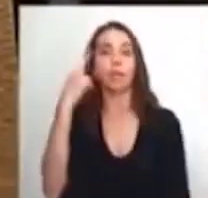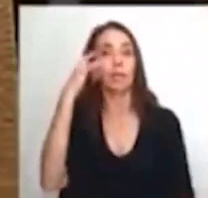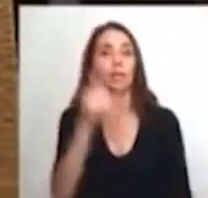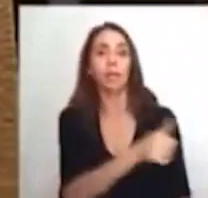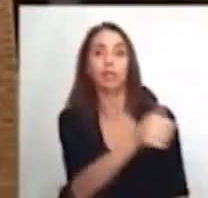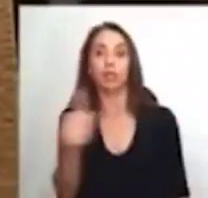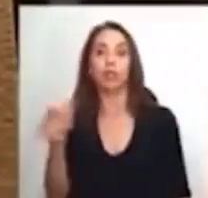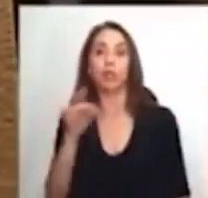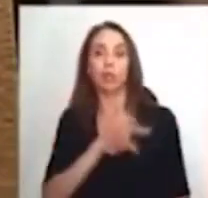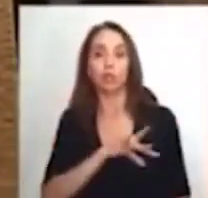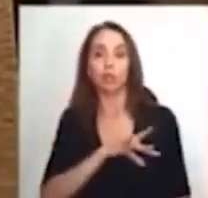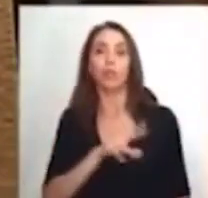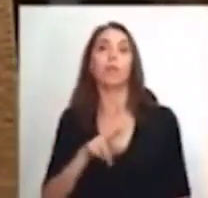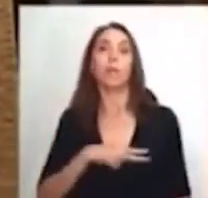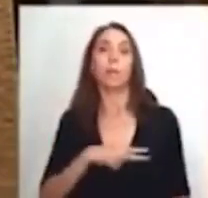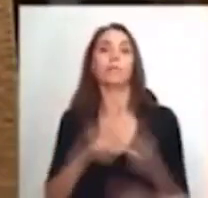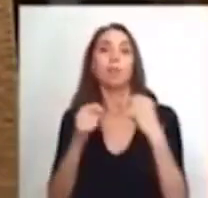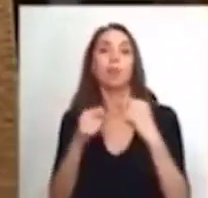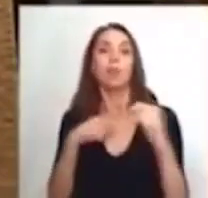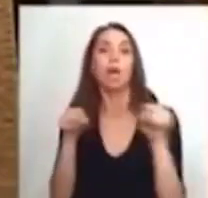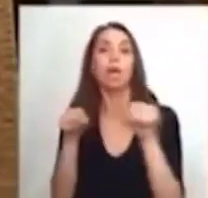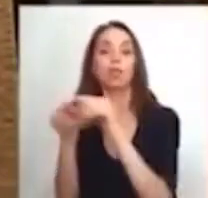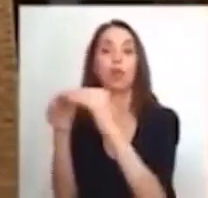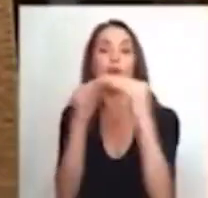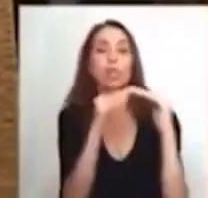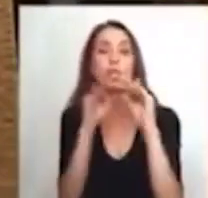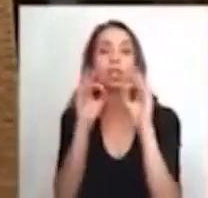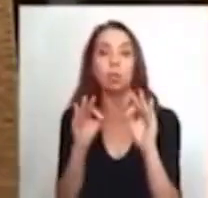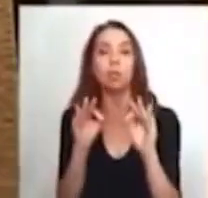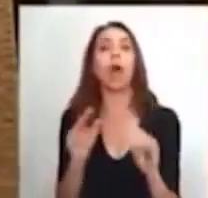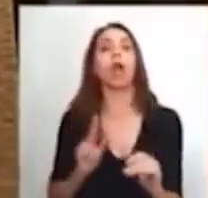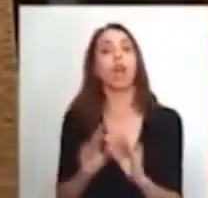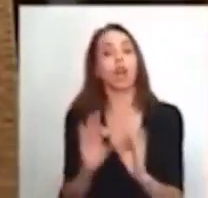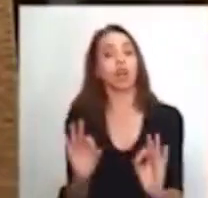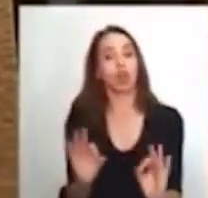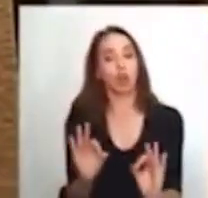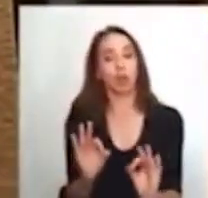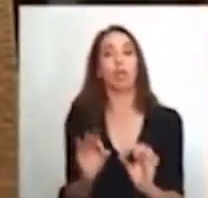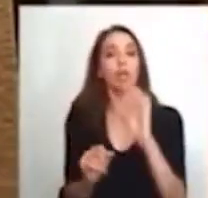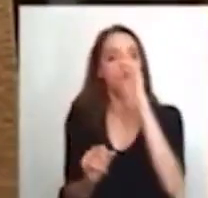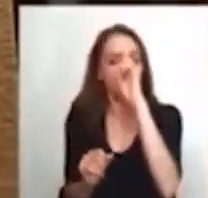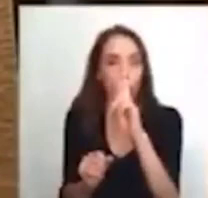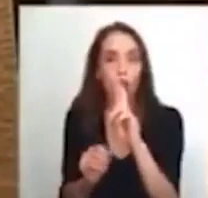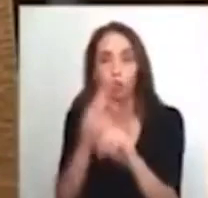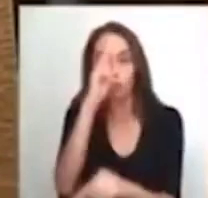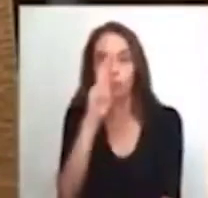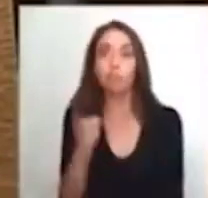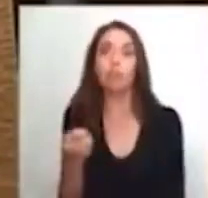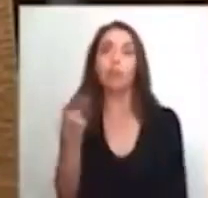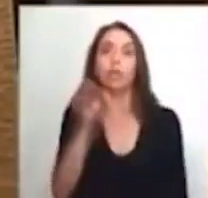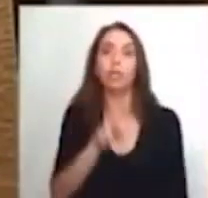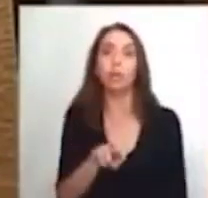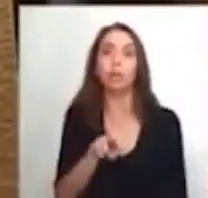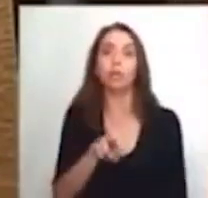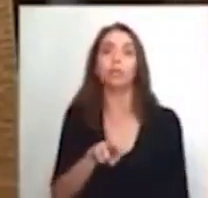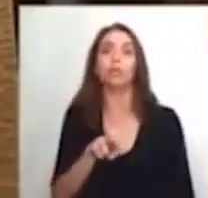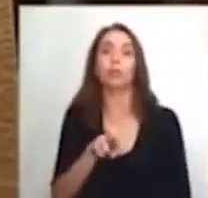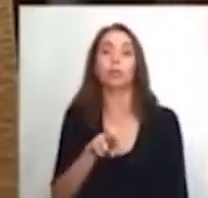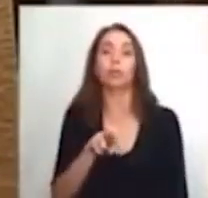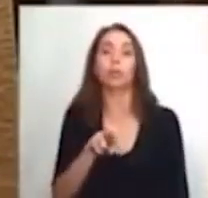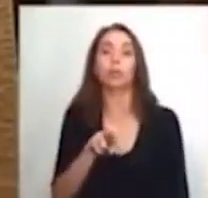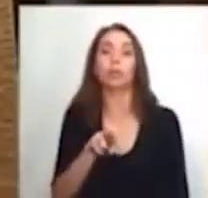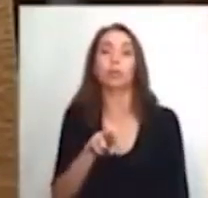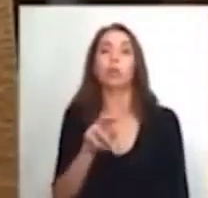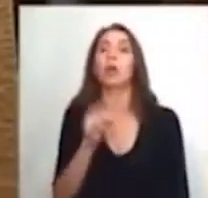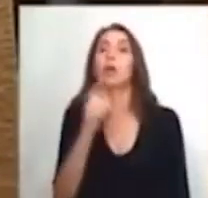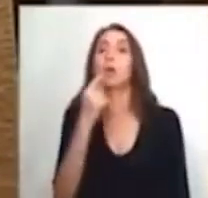nos merecemos un trato igual, un trato cortés y un trato respetuoso. Repito aquí en su momento el juramento de